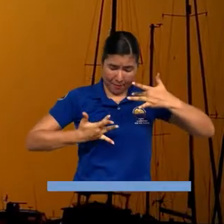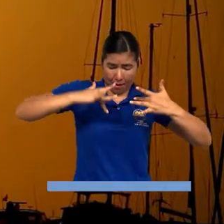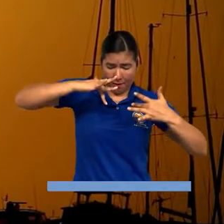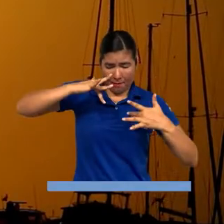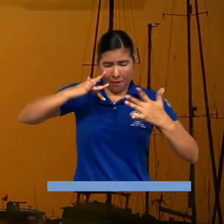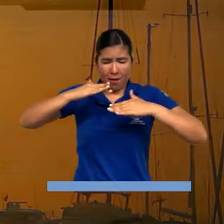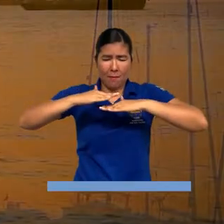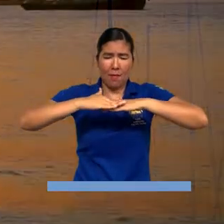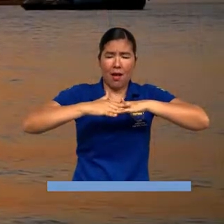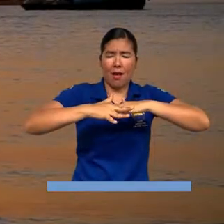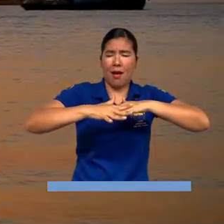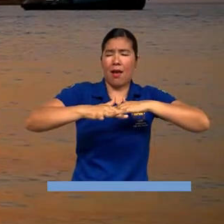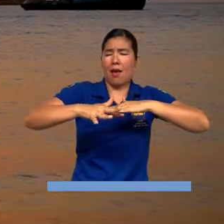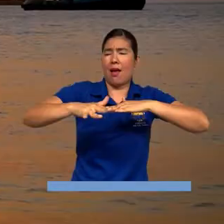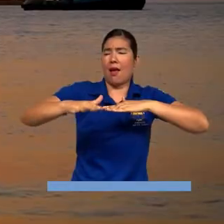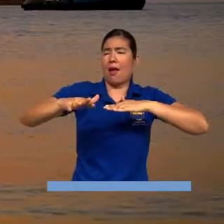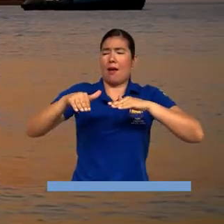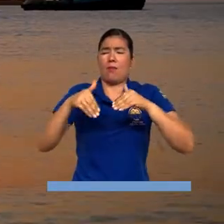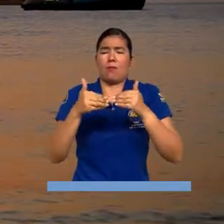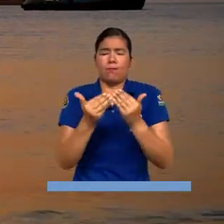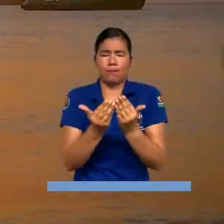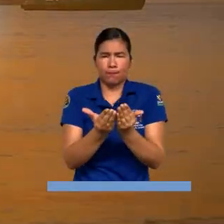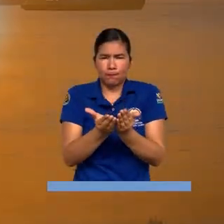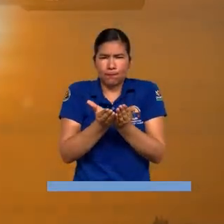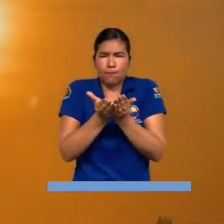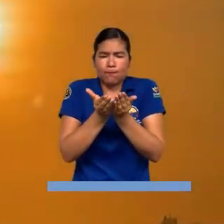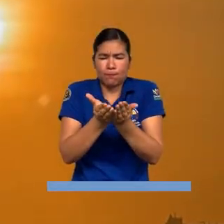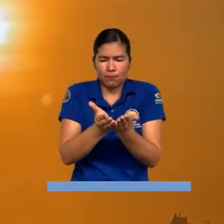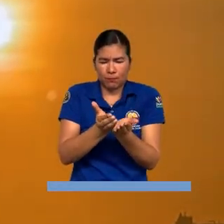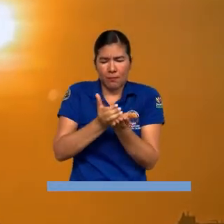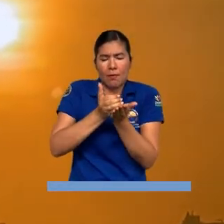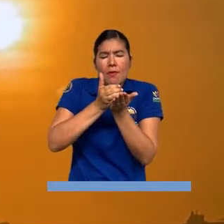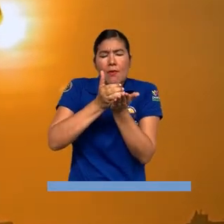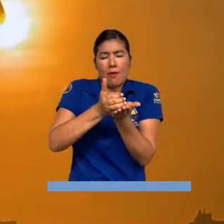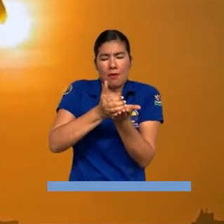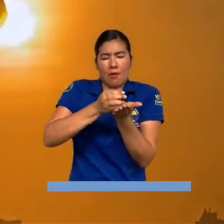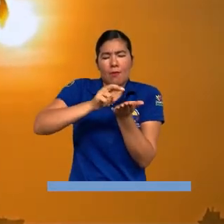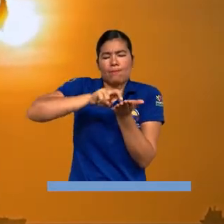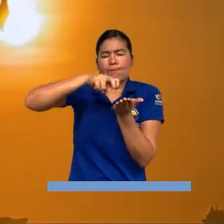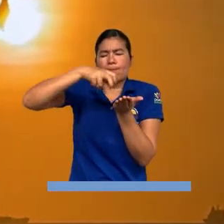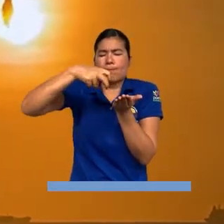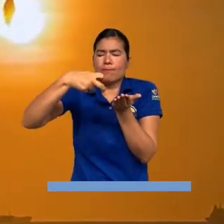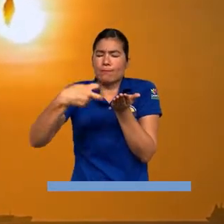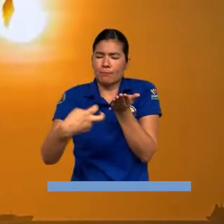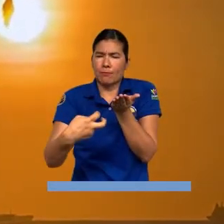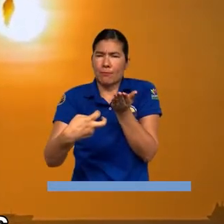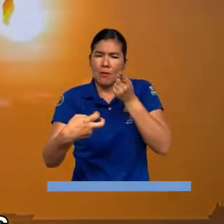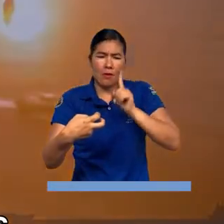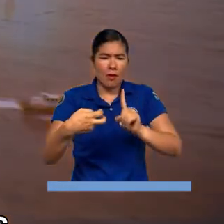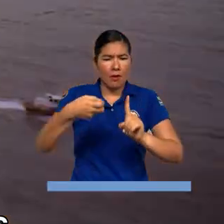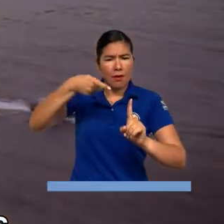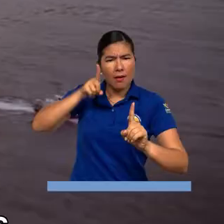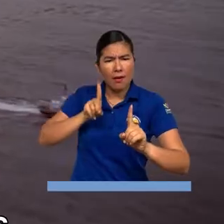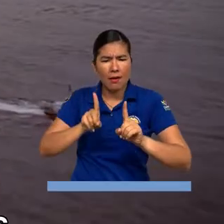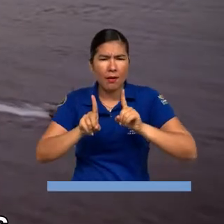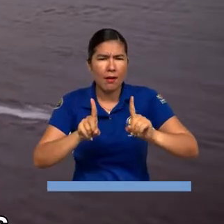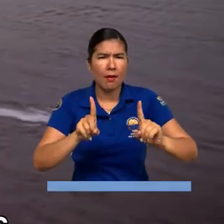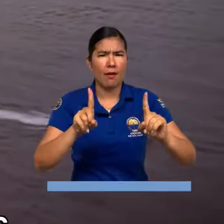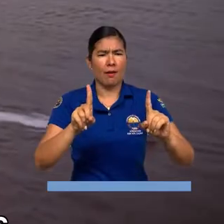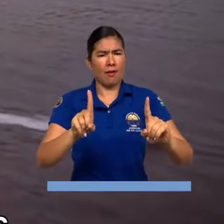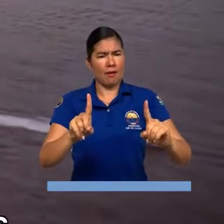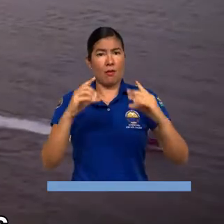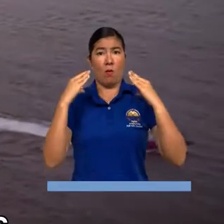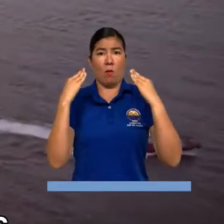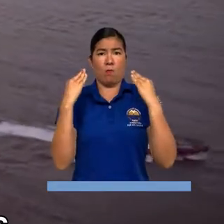Como en fantásticos joyenes apenas